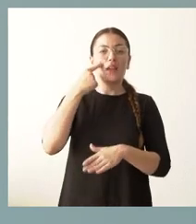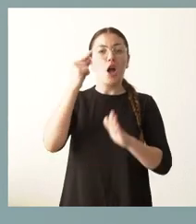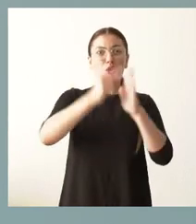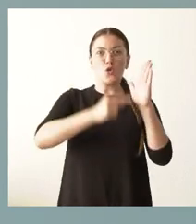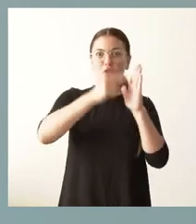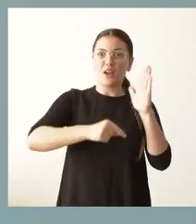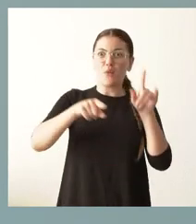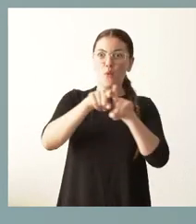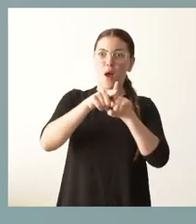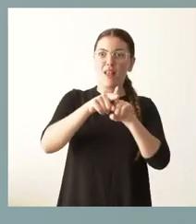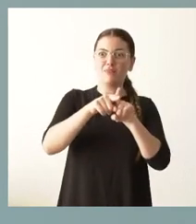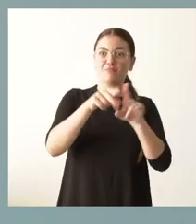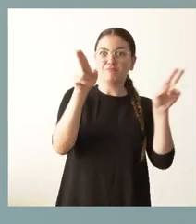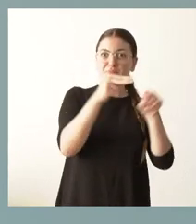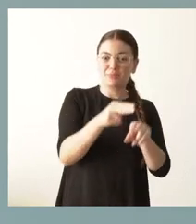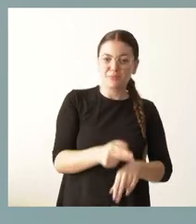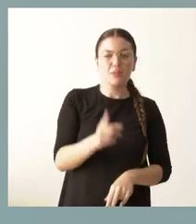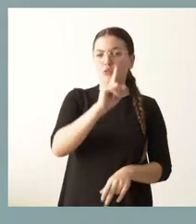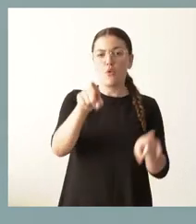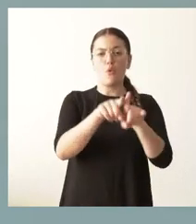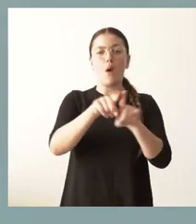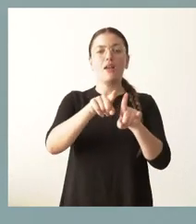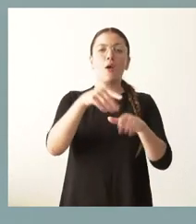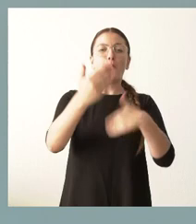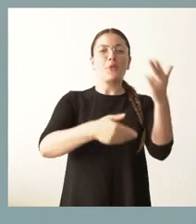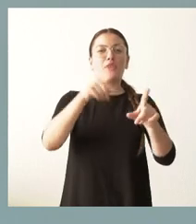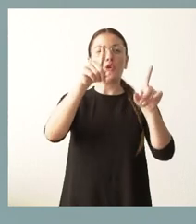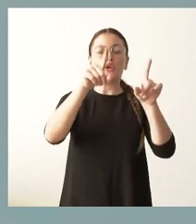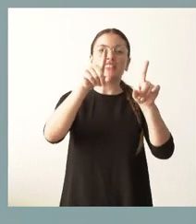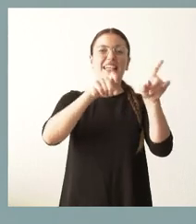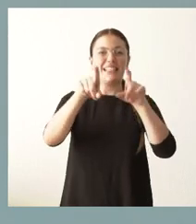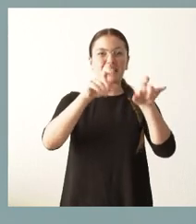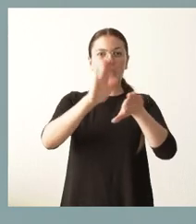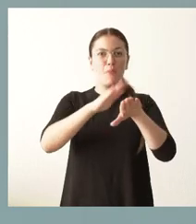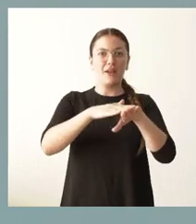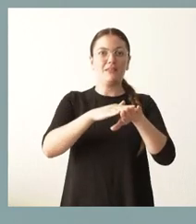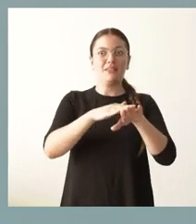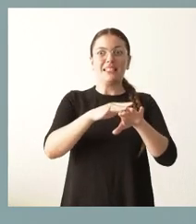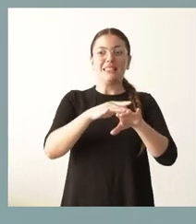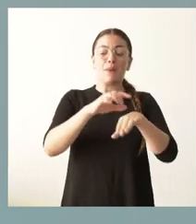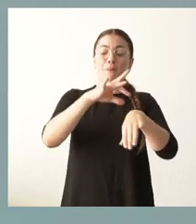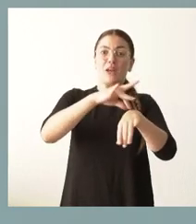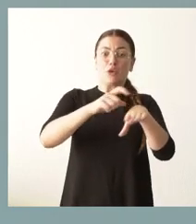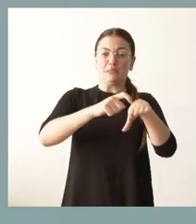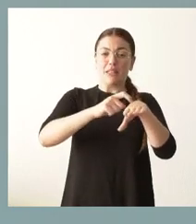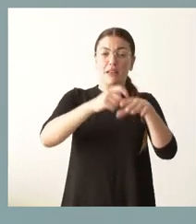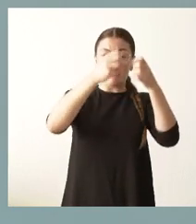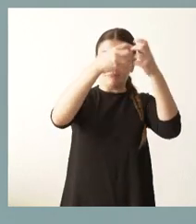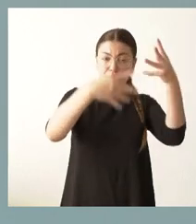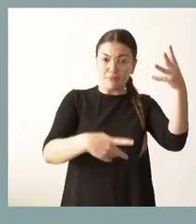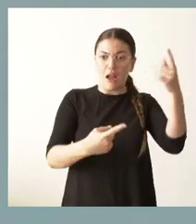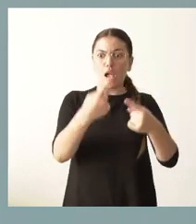para ordenar el orden de elección de especialidad, no tanto para que algunas especialidades se queden sin cubrir. Y es una